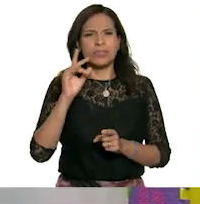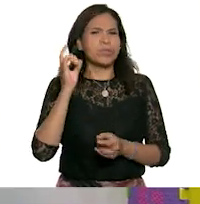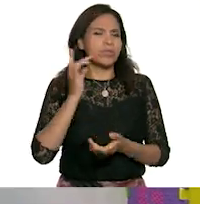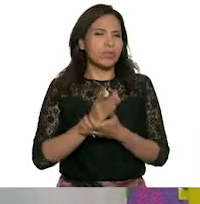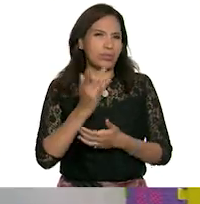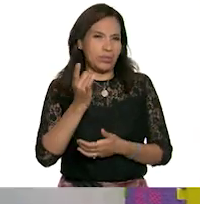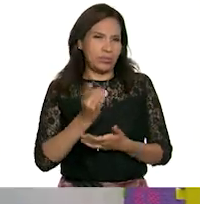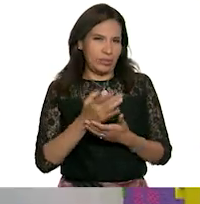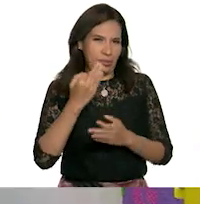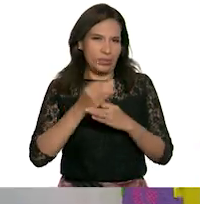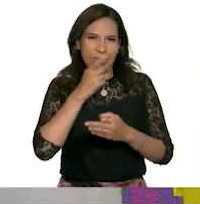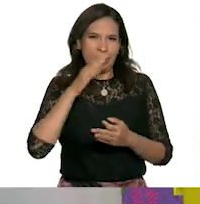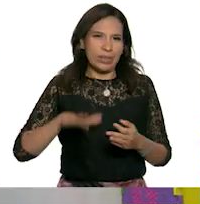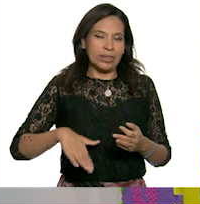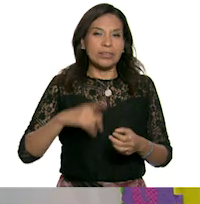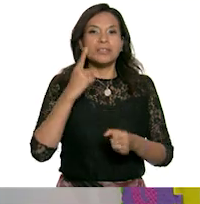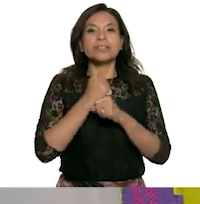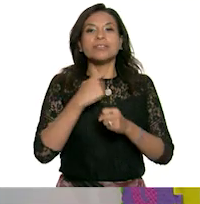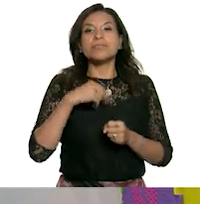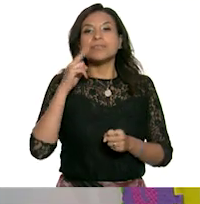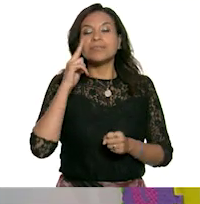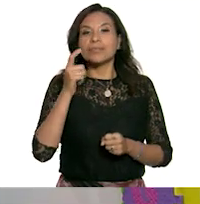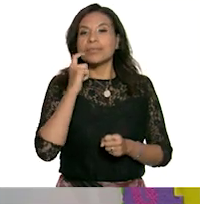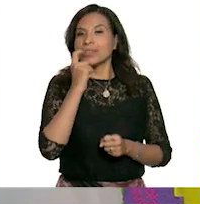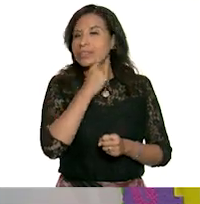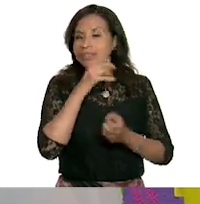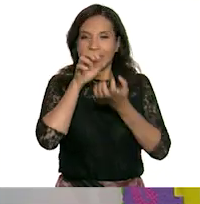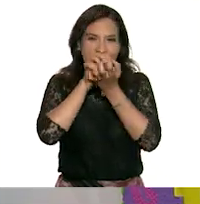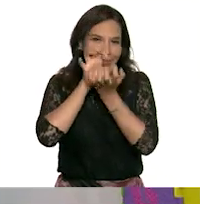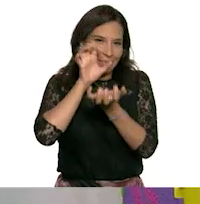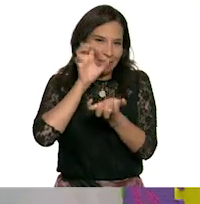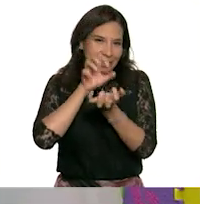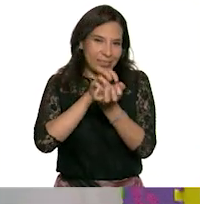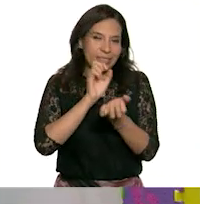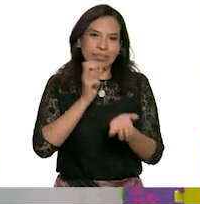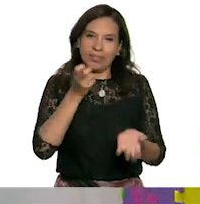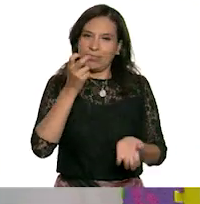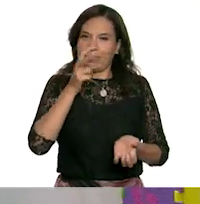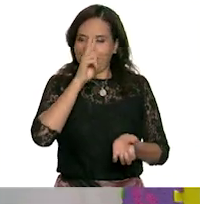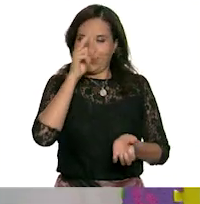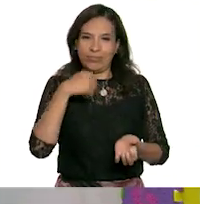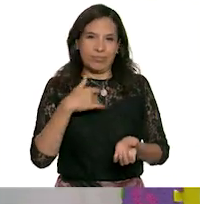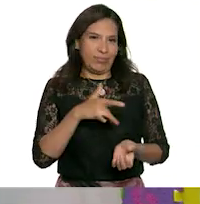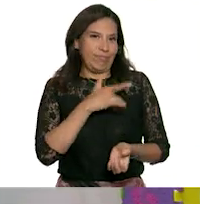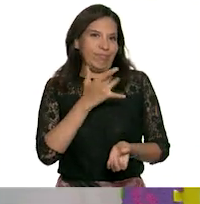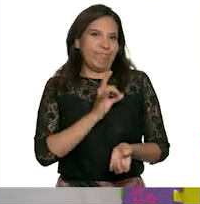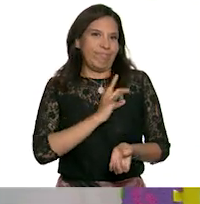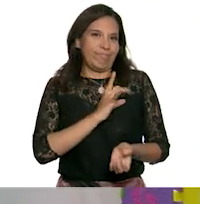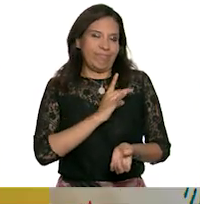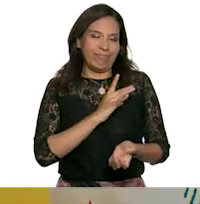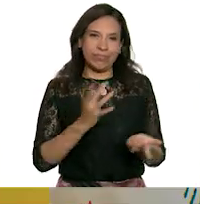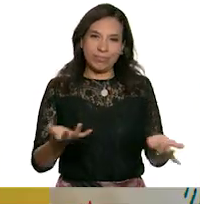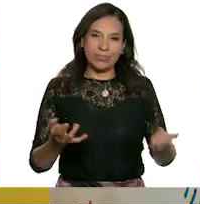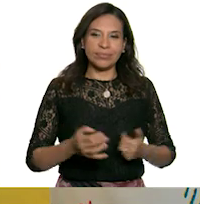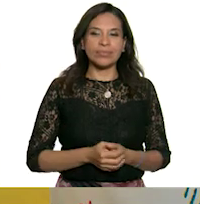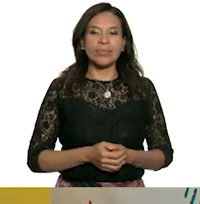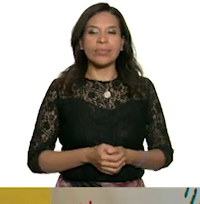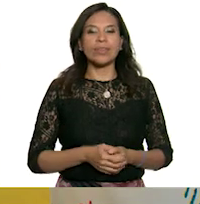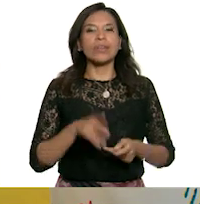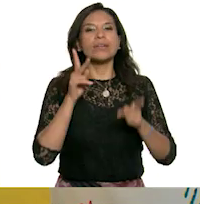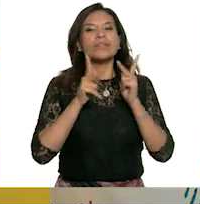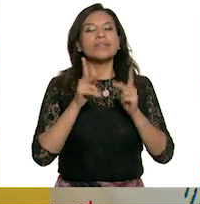más por eso como le repito lo primero que vi fue sus dientes enormes y eso fue lo que detonó en mí el miedo Ok